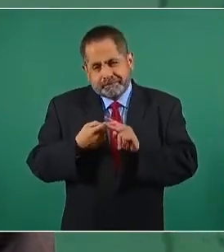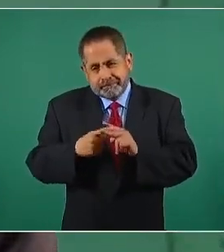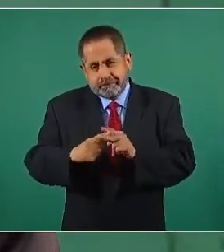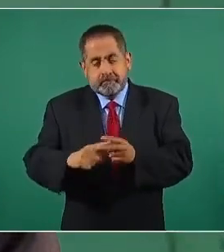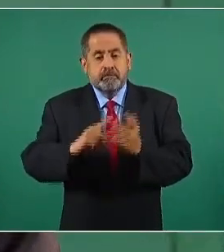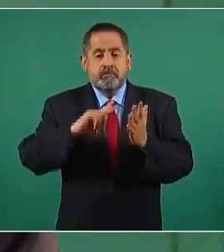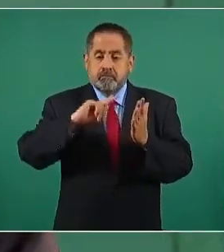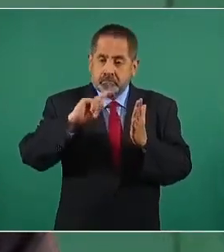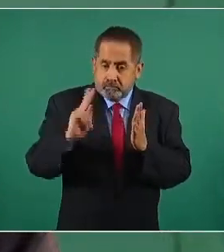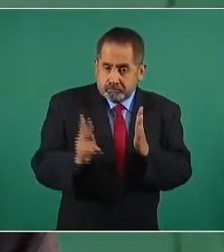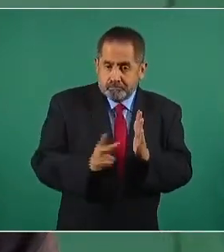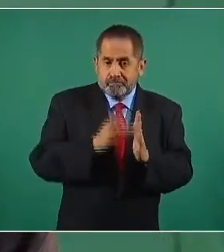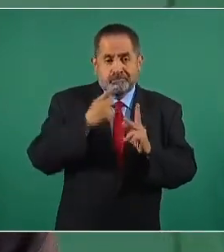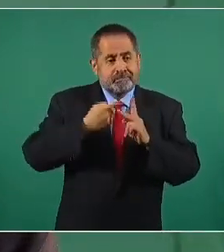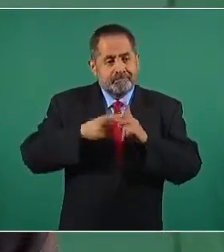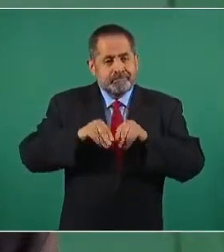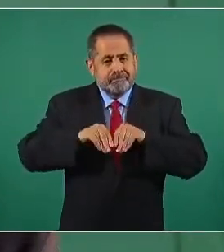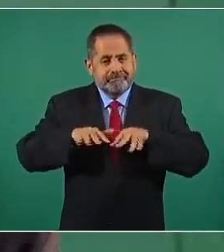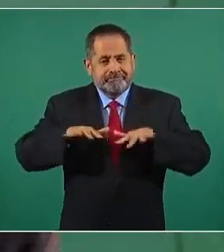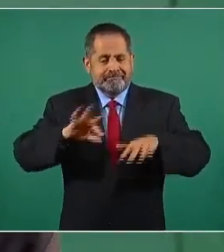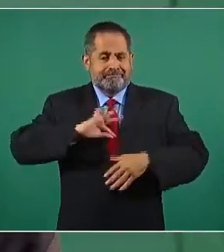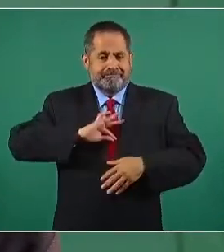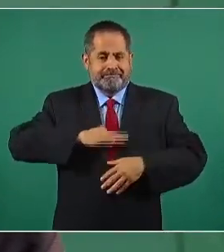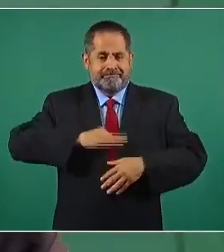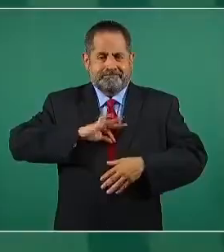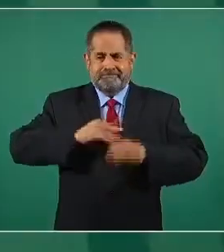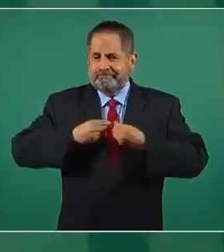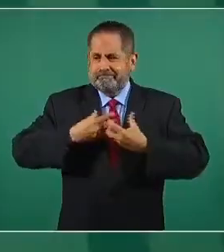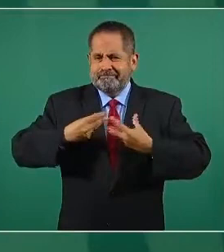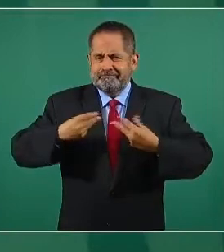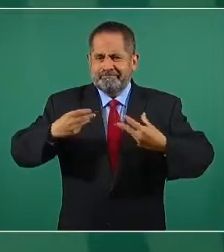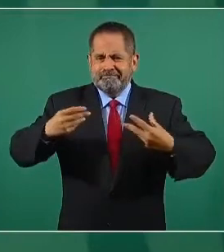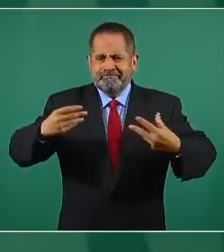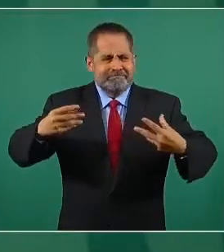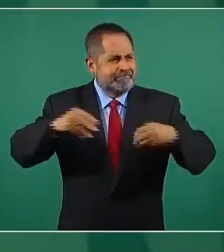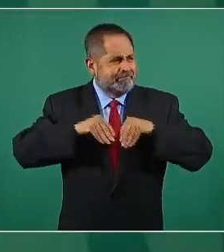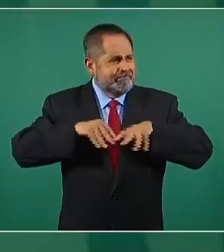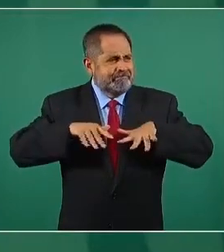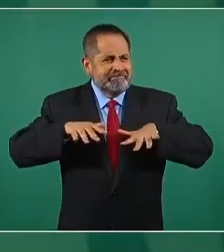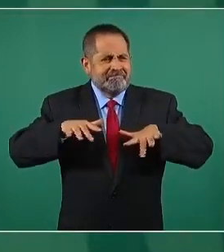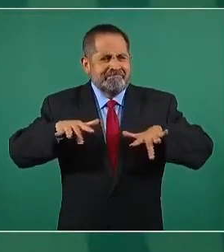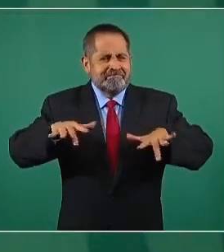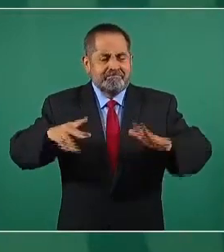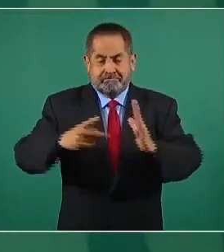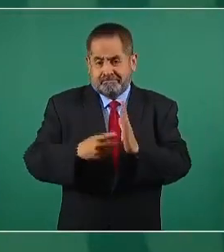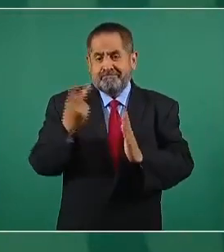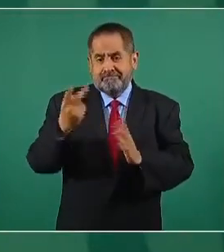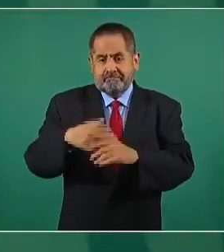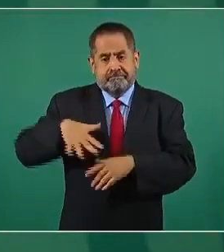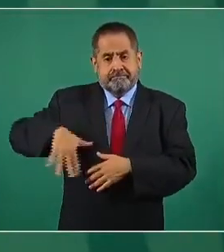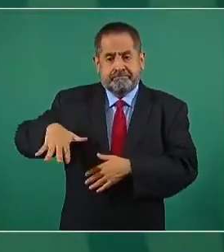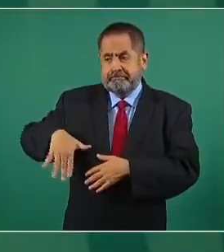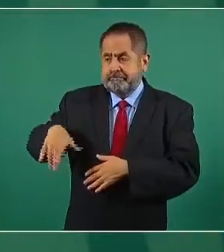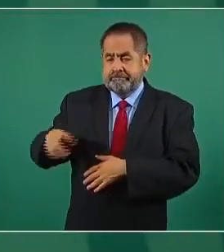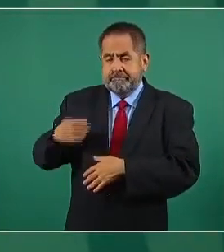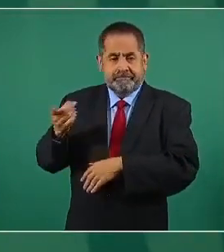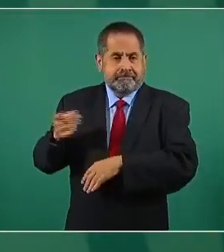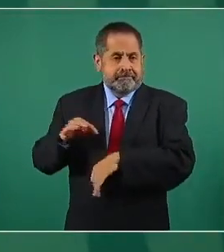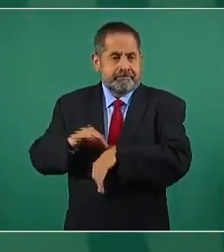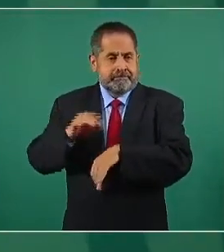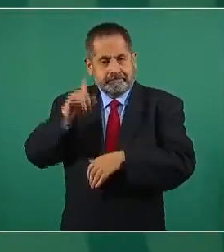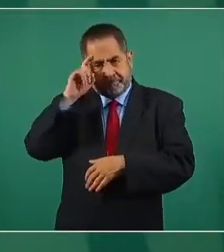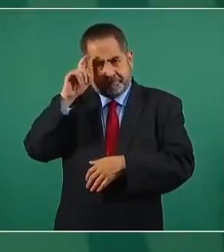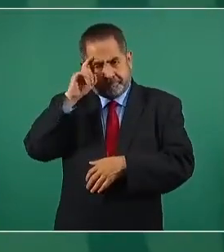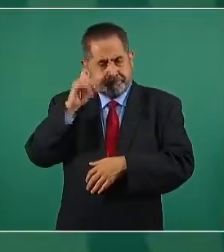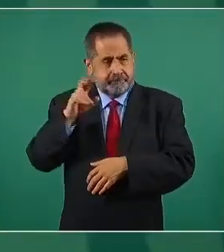ola de contagios, como lo ha probado el doctor Hugo López